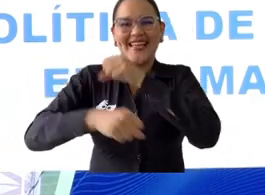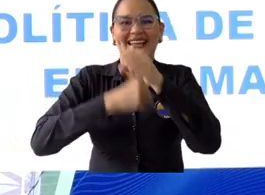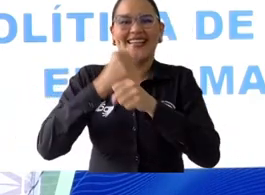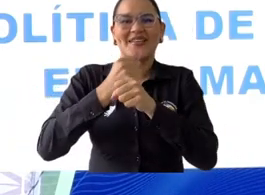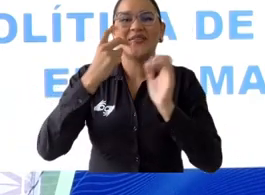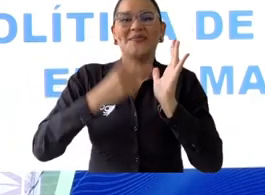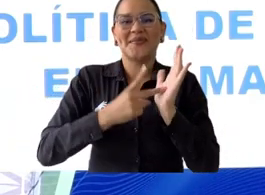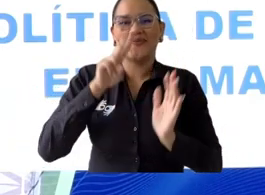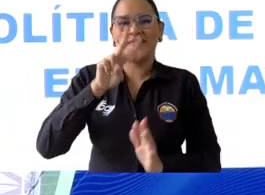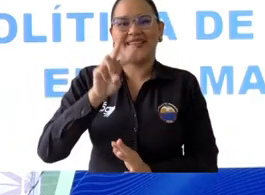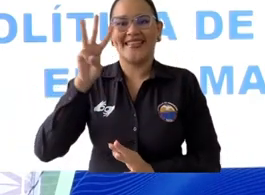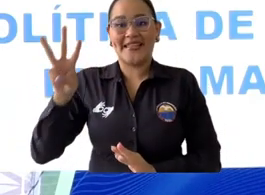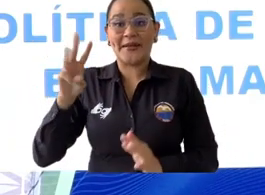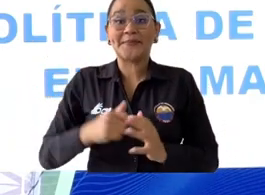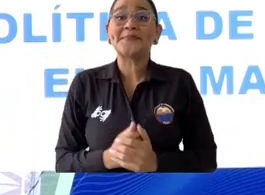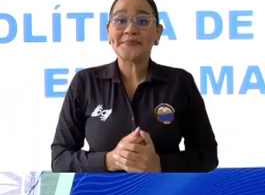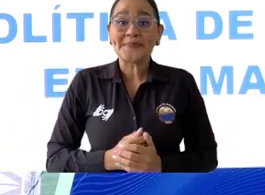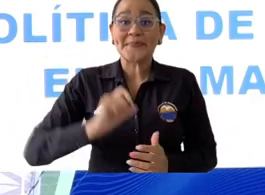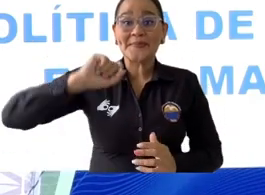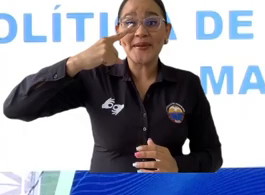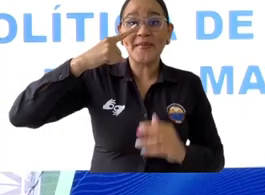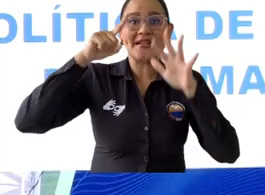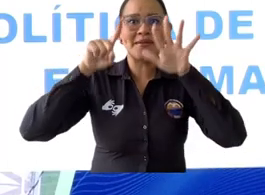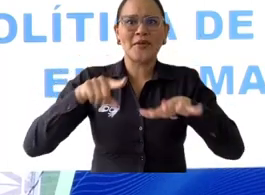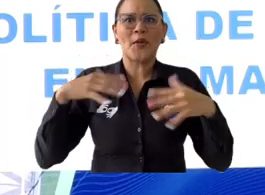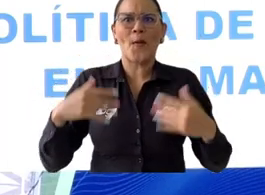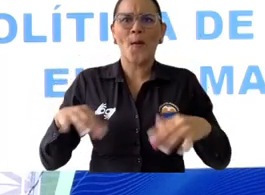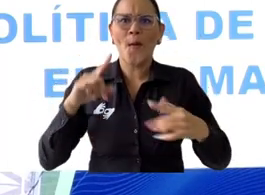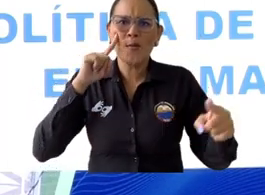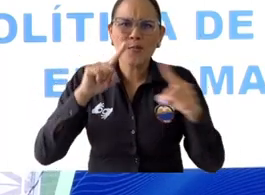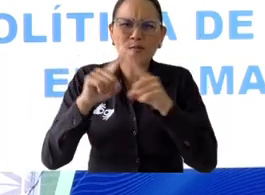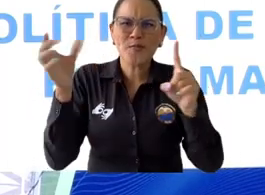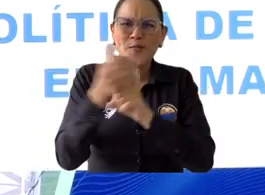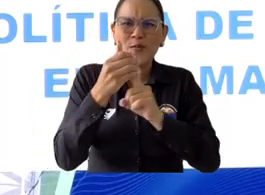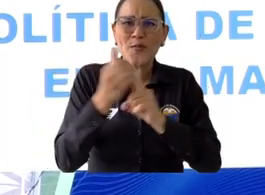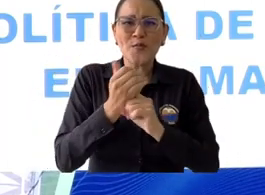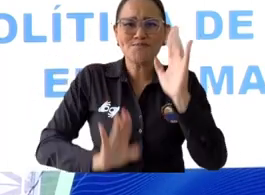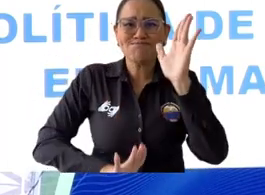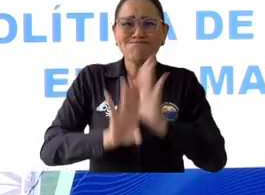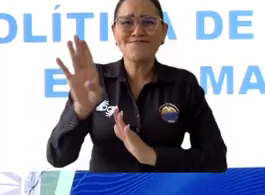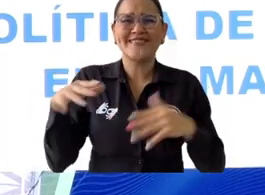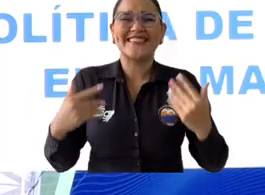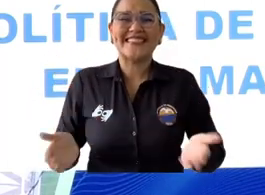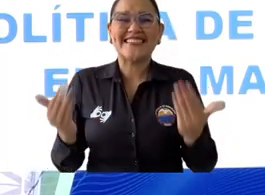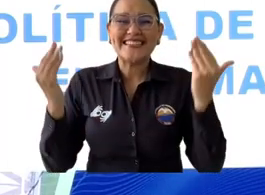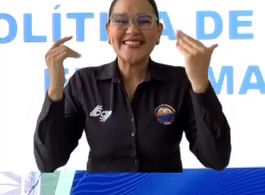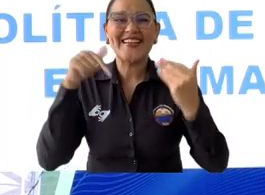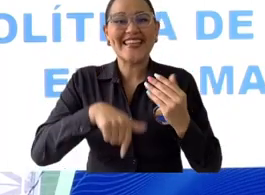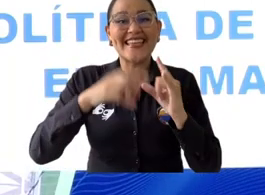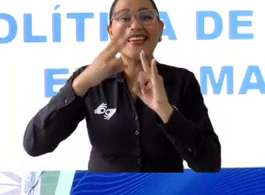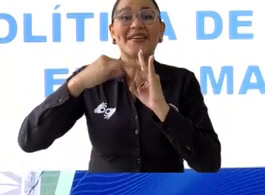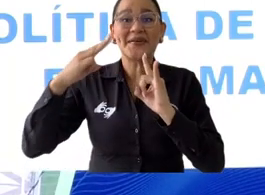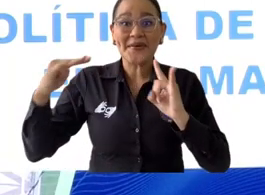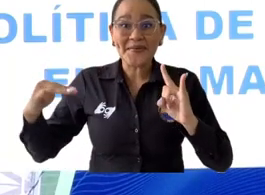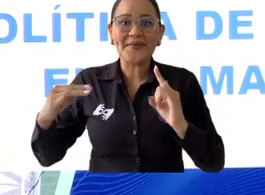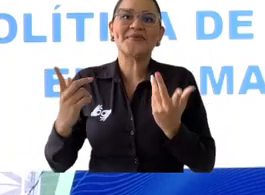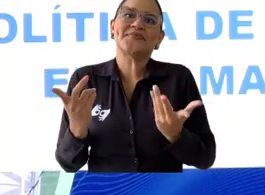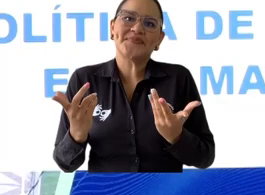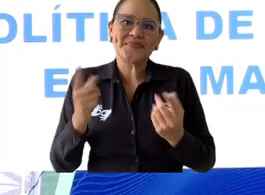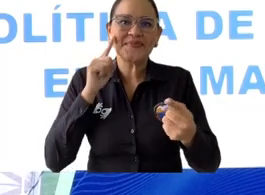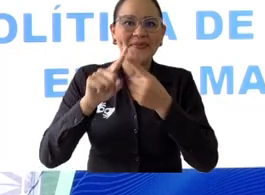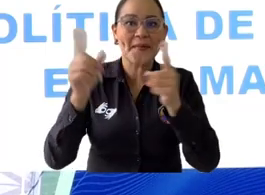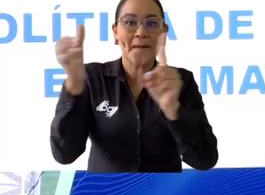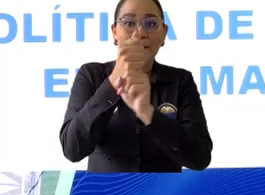de los logros que hemos alcanzado, no solamente los reconocimientos que ha obtenido programas como Talento Magdalena, Movilidad Incluyente y Diversa, sino